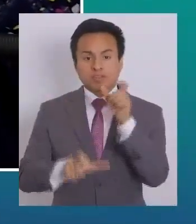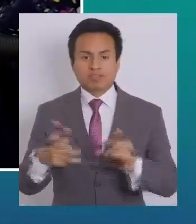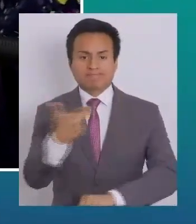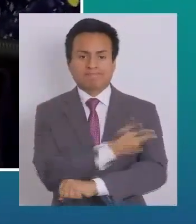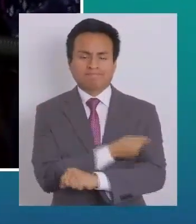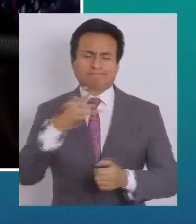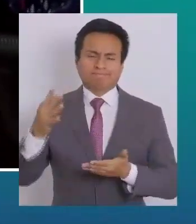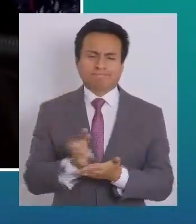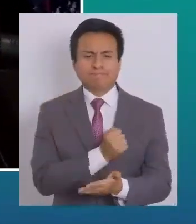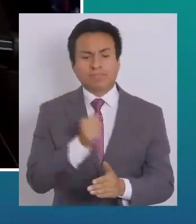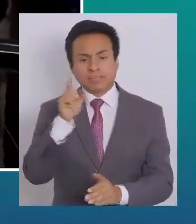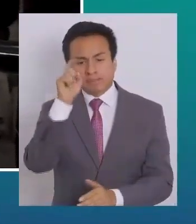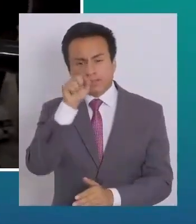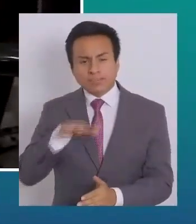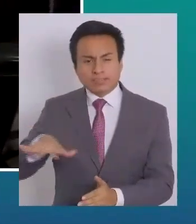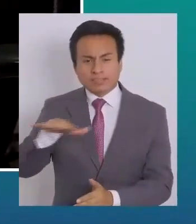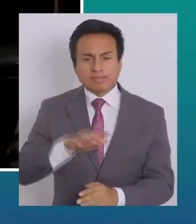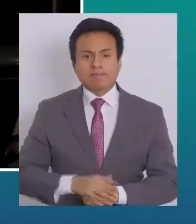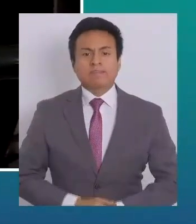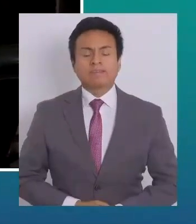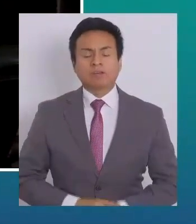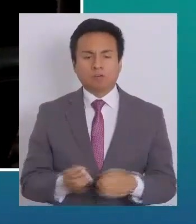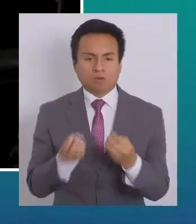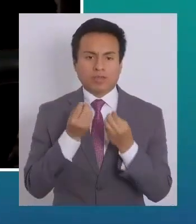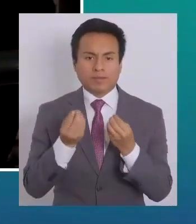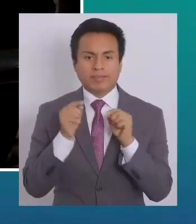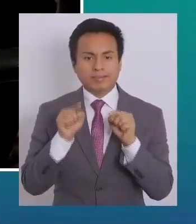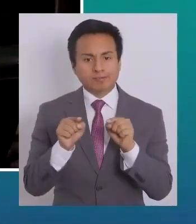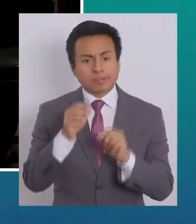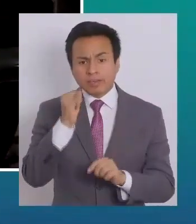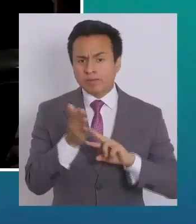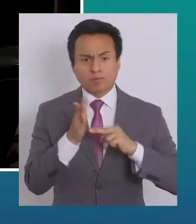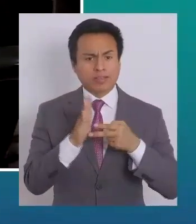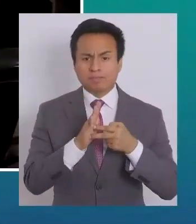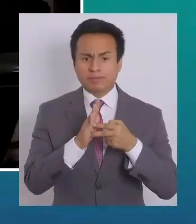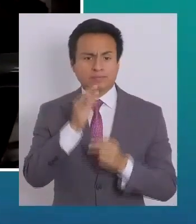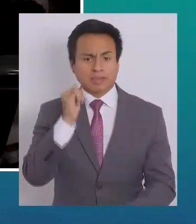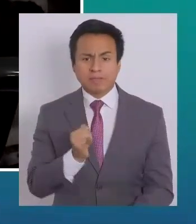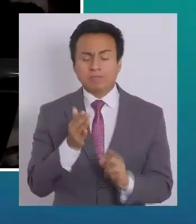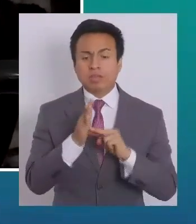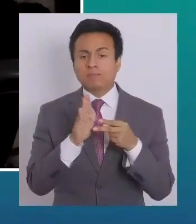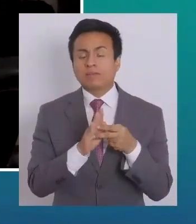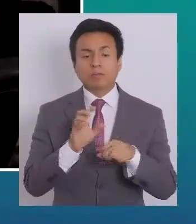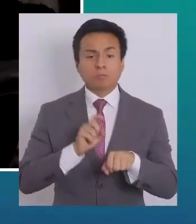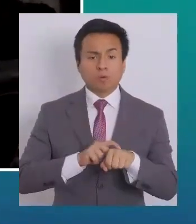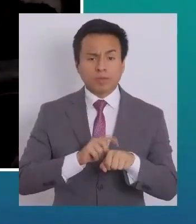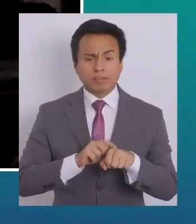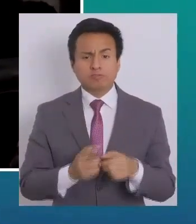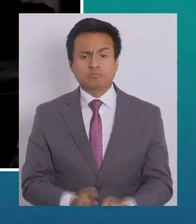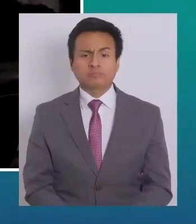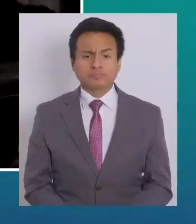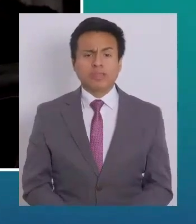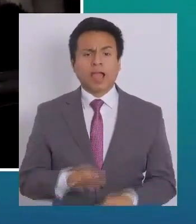vacunadas, que son las críticas. Obviamente esto es algo que siempre va a tener problemas, siempre van a haber momentos en los cuales